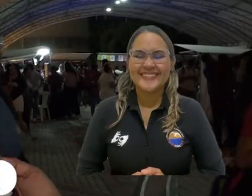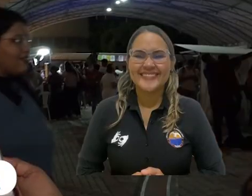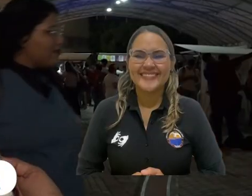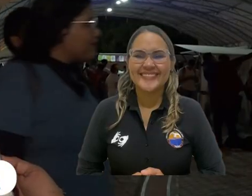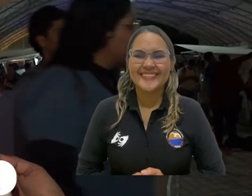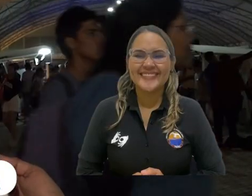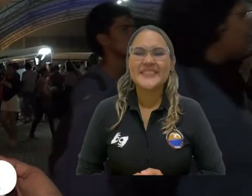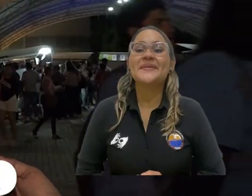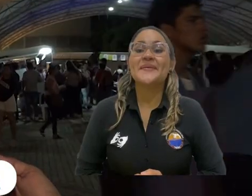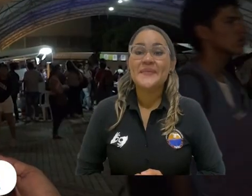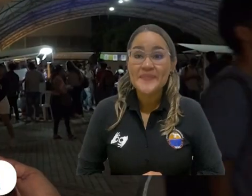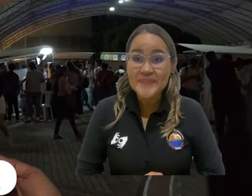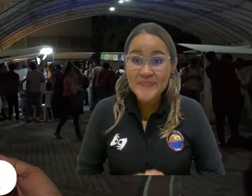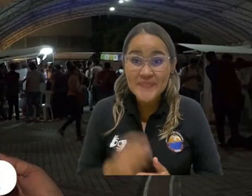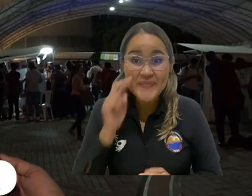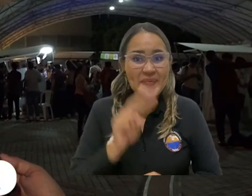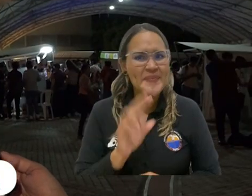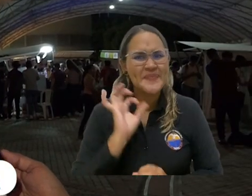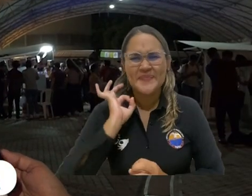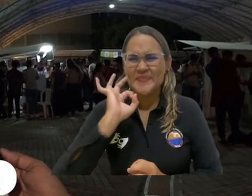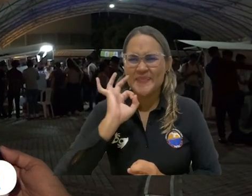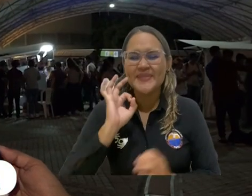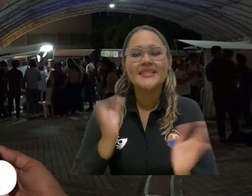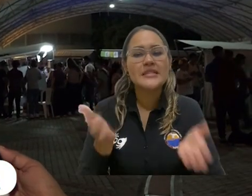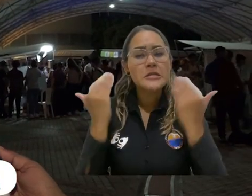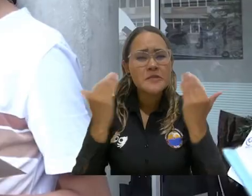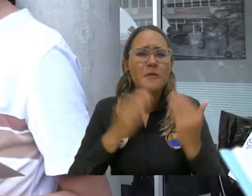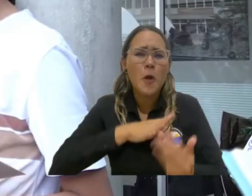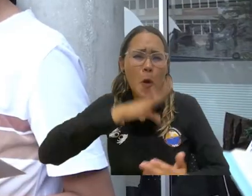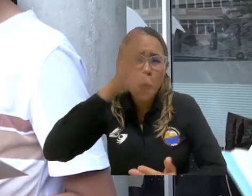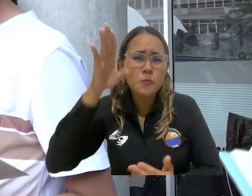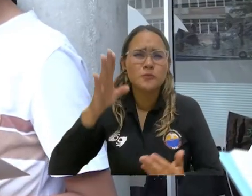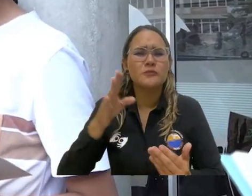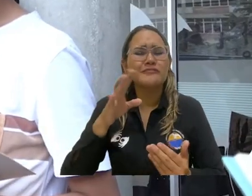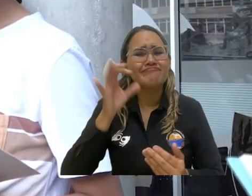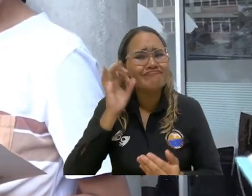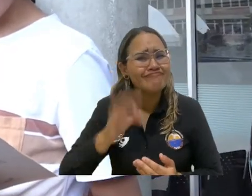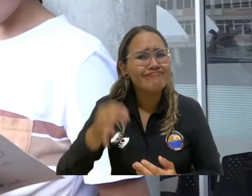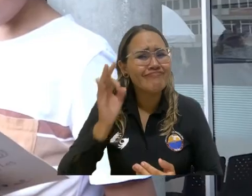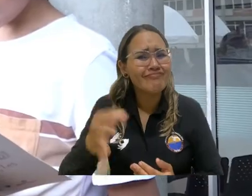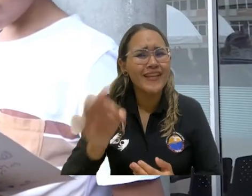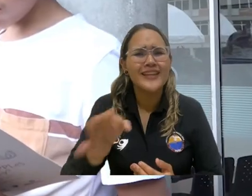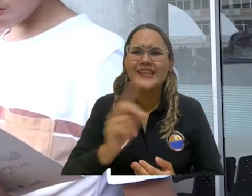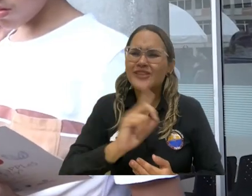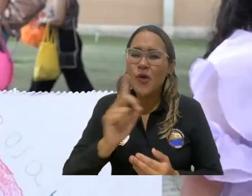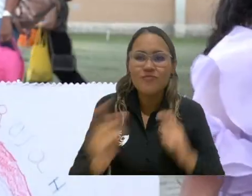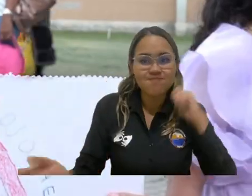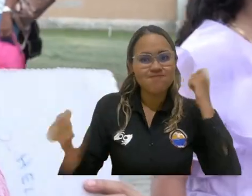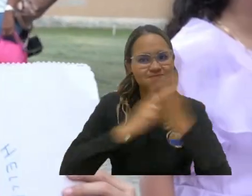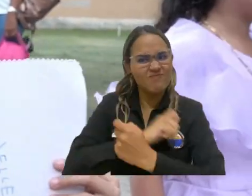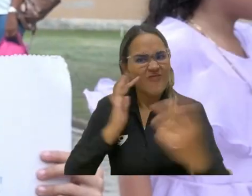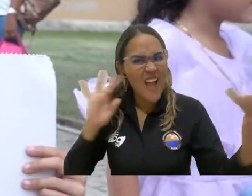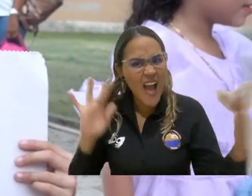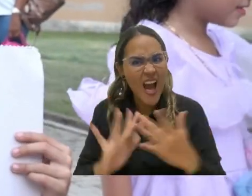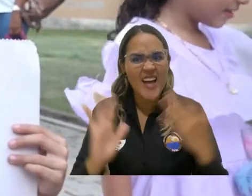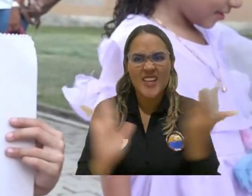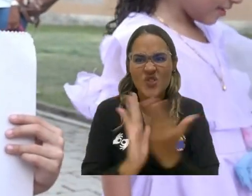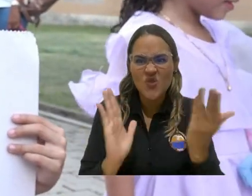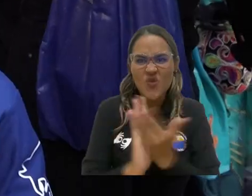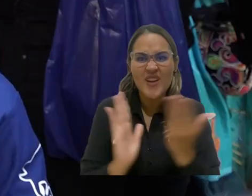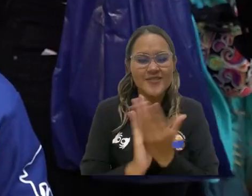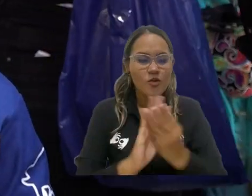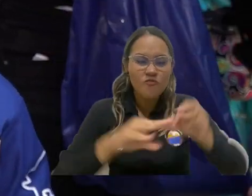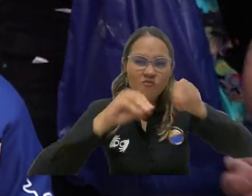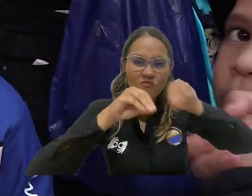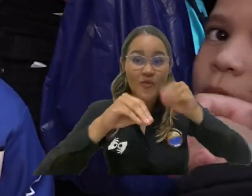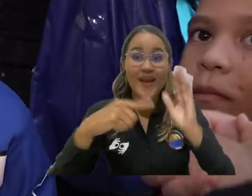Me parece espectacular que cambiemos esa forma tradicional que se viene manejando y enfocarnos más en la educación, la formación a través de